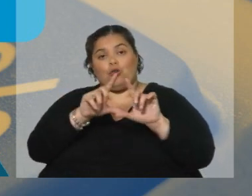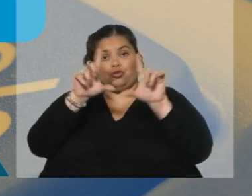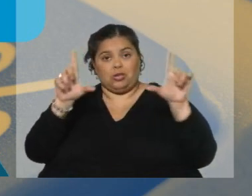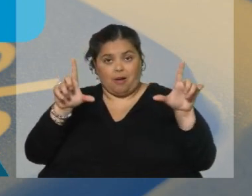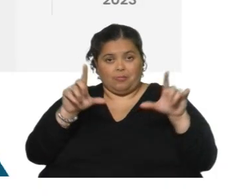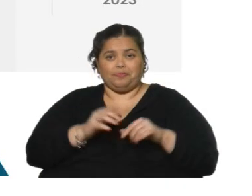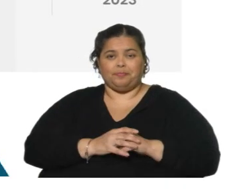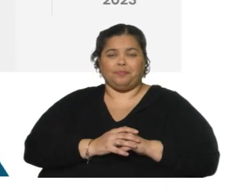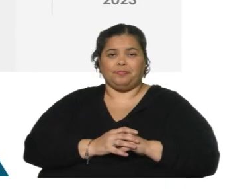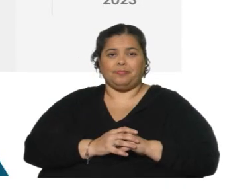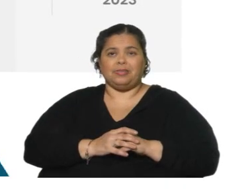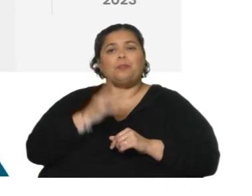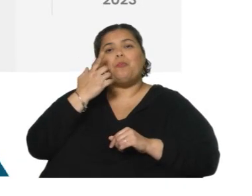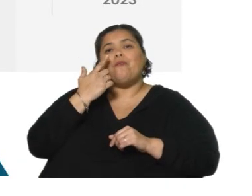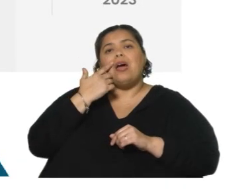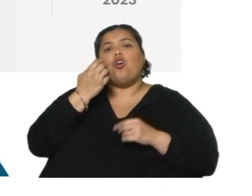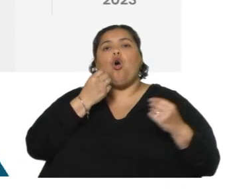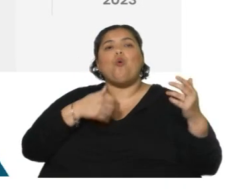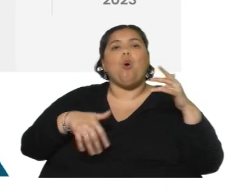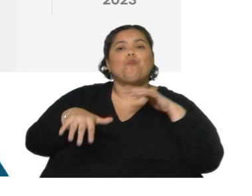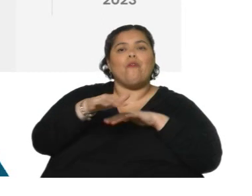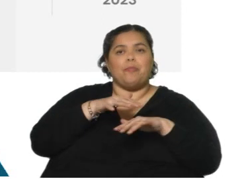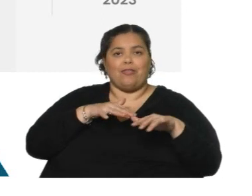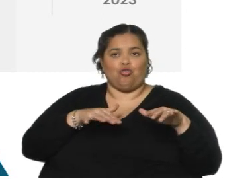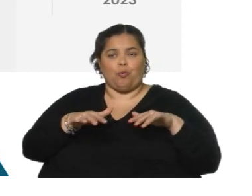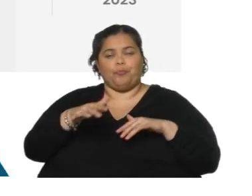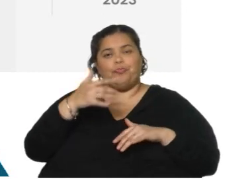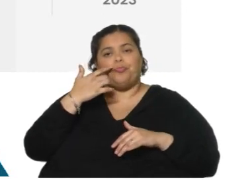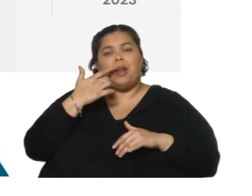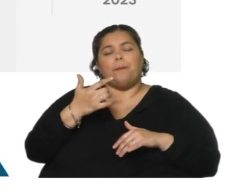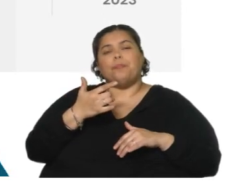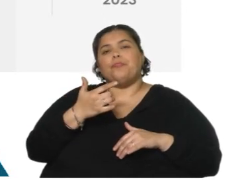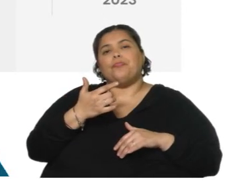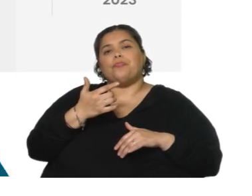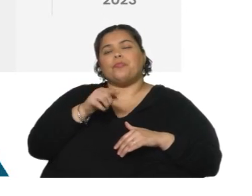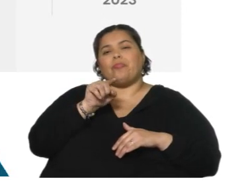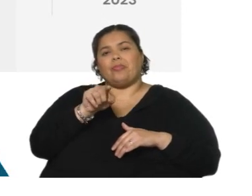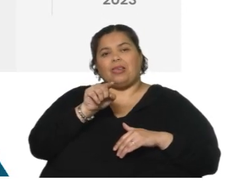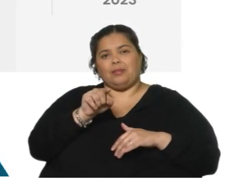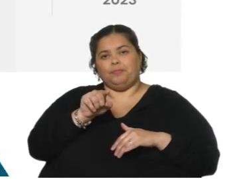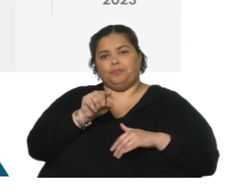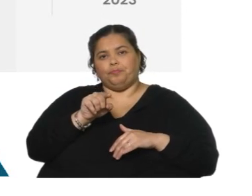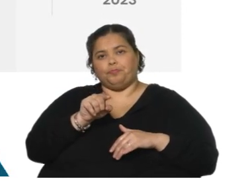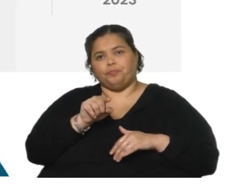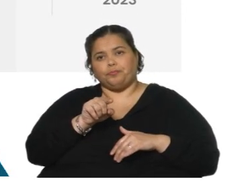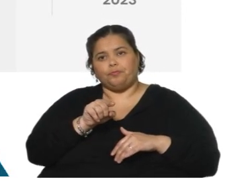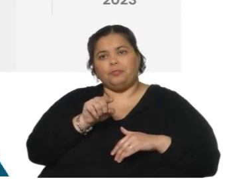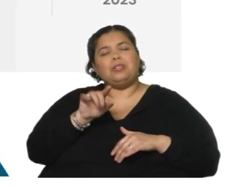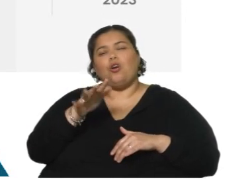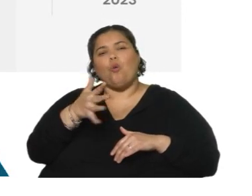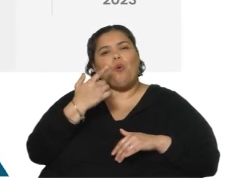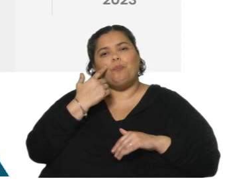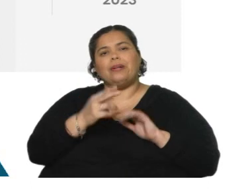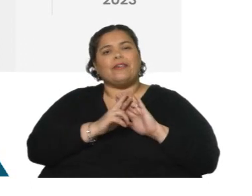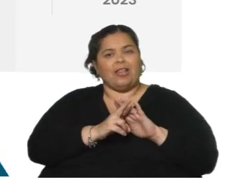observar un poco más ese movimiento. Fíjense ustedes, simplemente esto para tomar como referencia que prácticamente